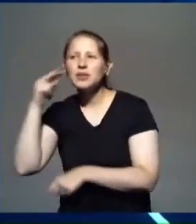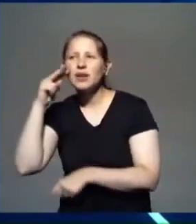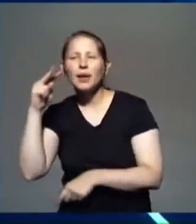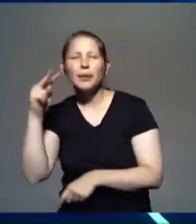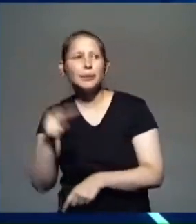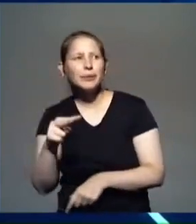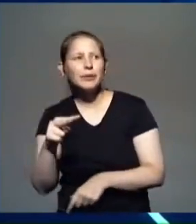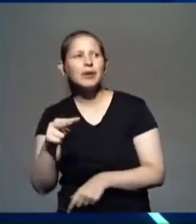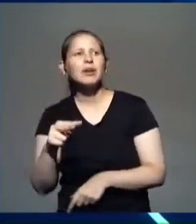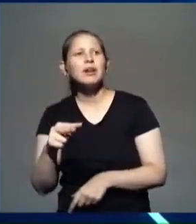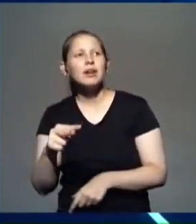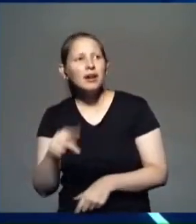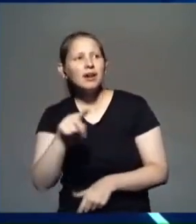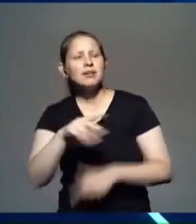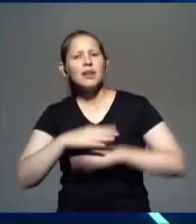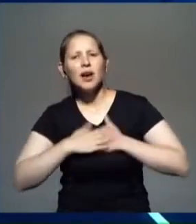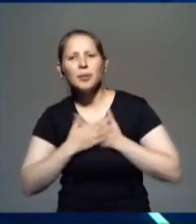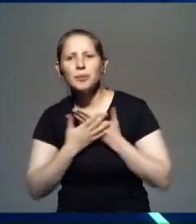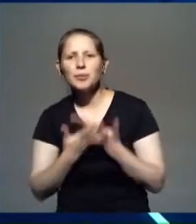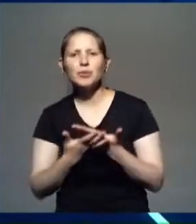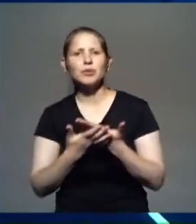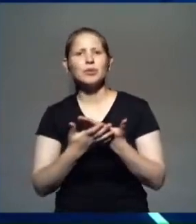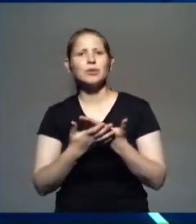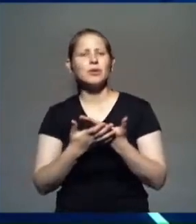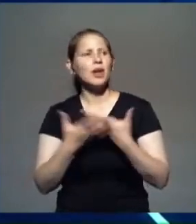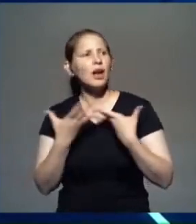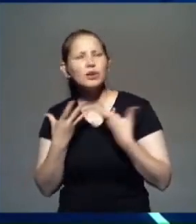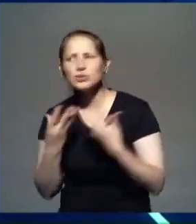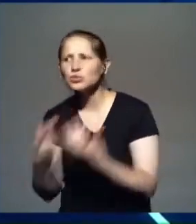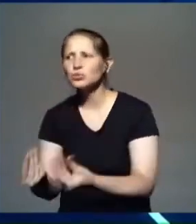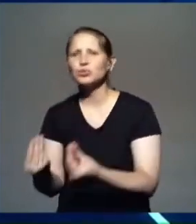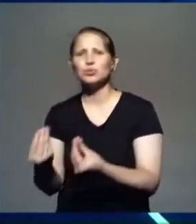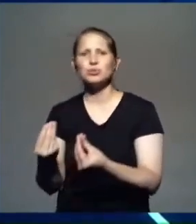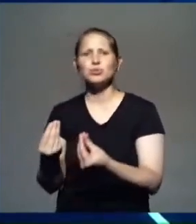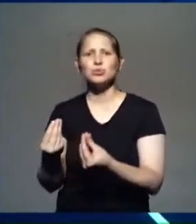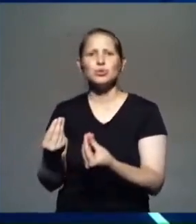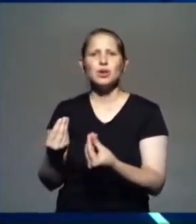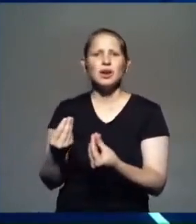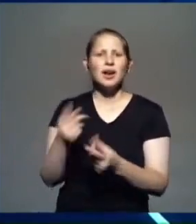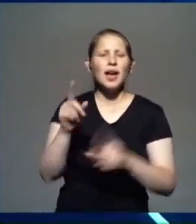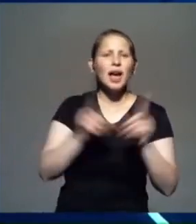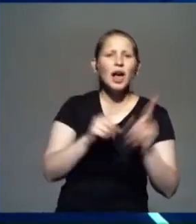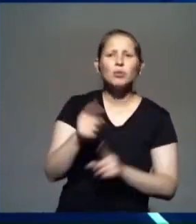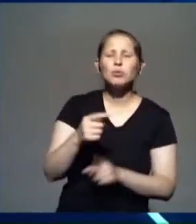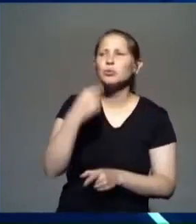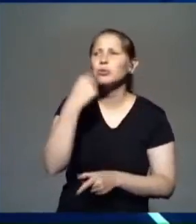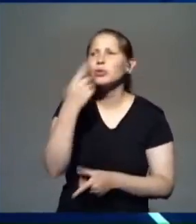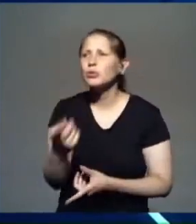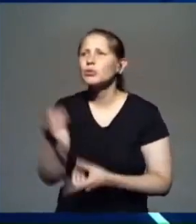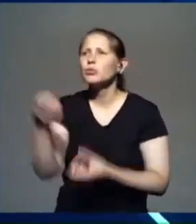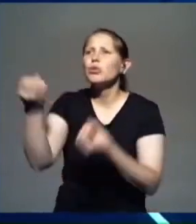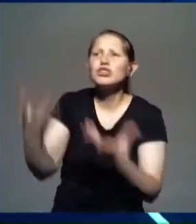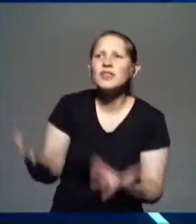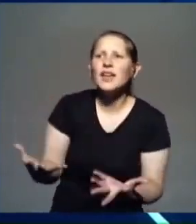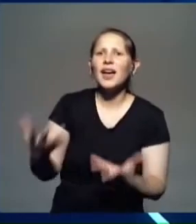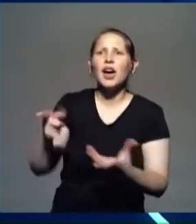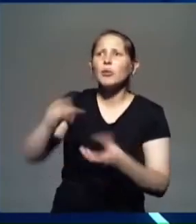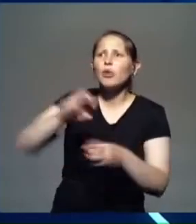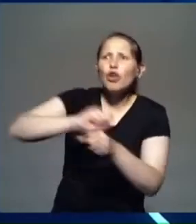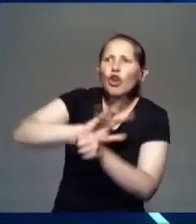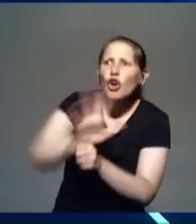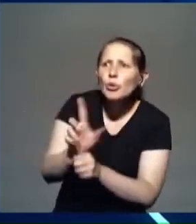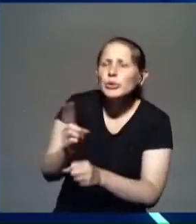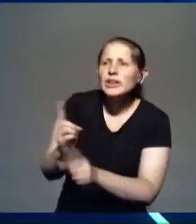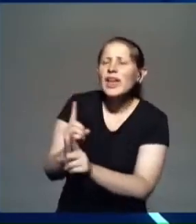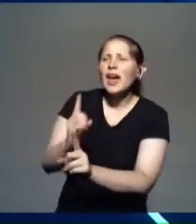¿Te recuperaste? ¿Necesitas algo? Sé que estás aislado. ¿Te puedo hacer una compra? ¿Cómo te puedo ayudar?